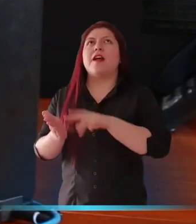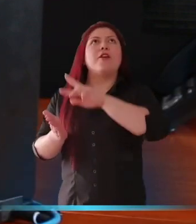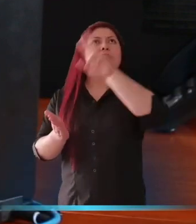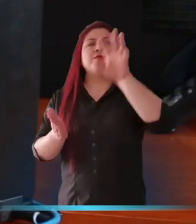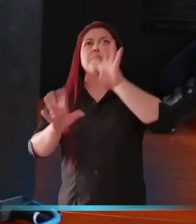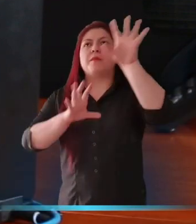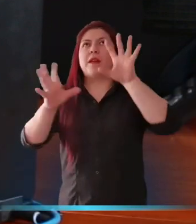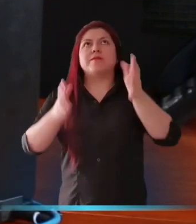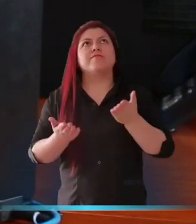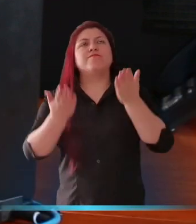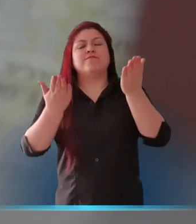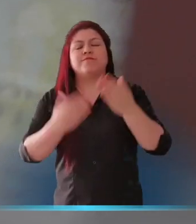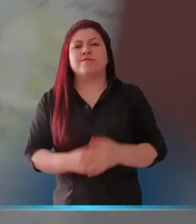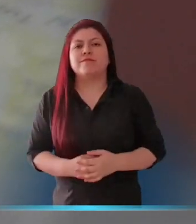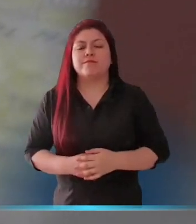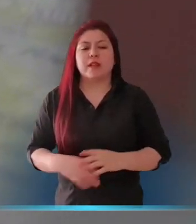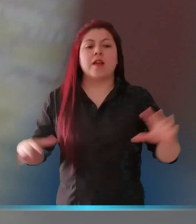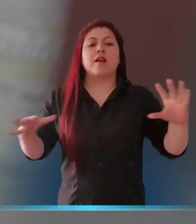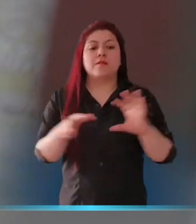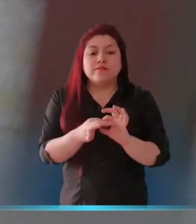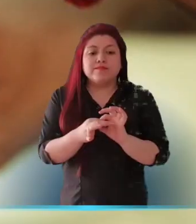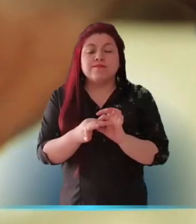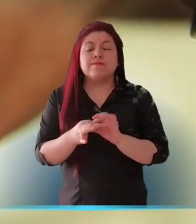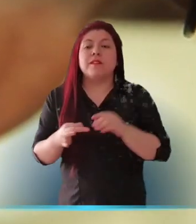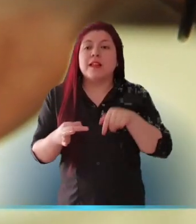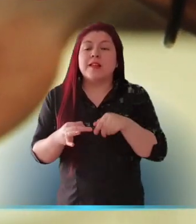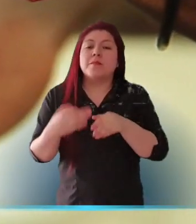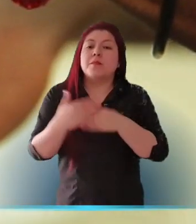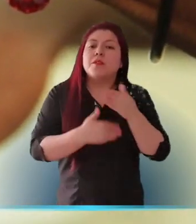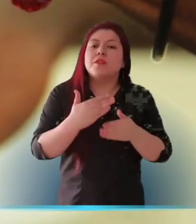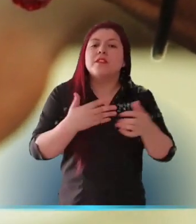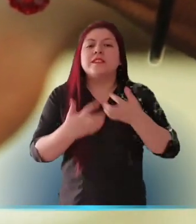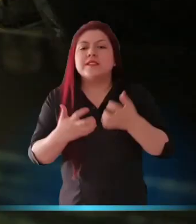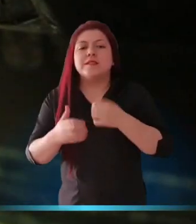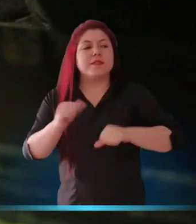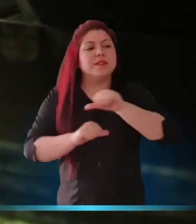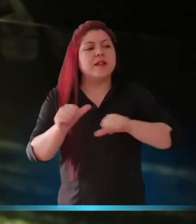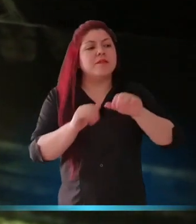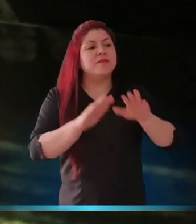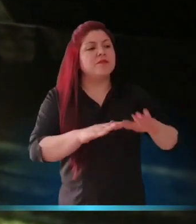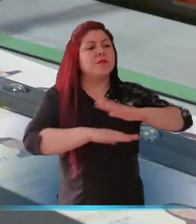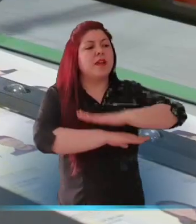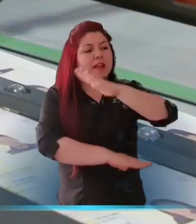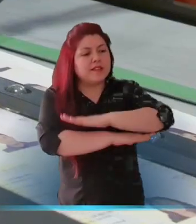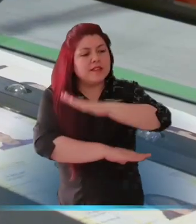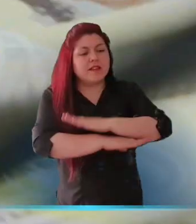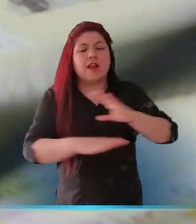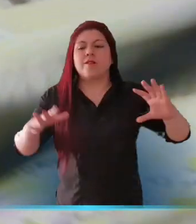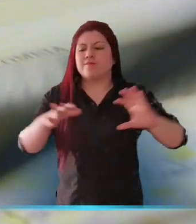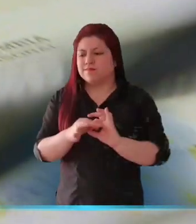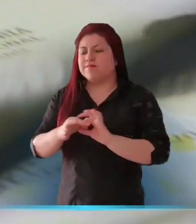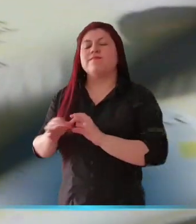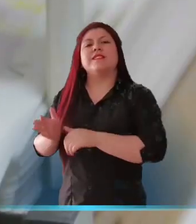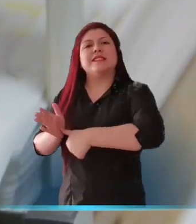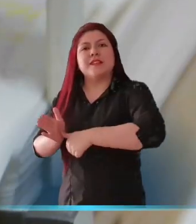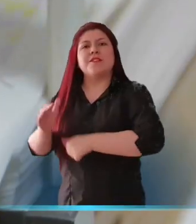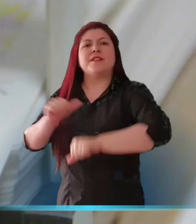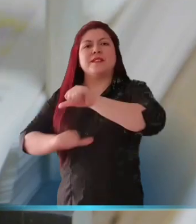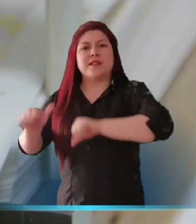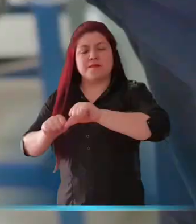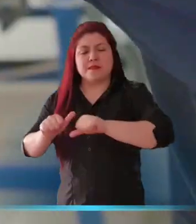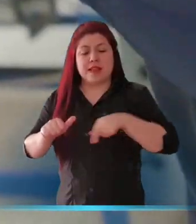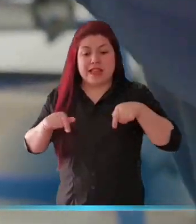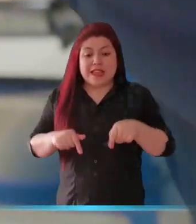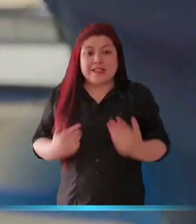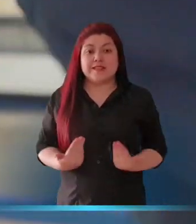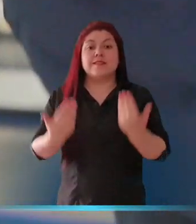nuestros connacionales en el exterior. Hemos venido integrando por interoperabilidad el sistema de información y trámite al ciudadano de la Cancillería con el